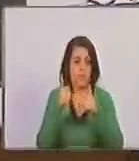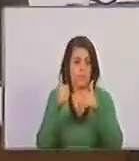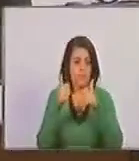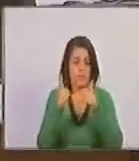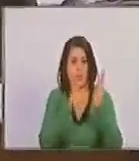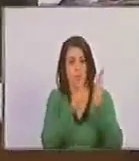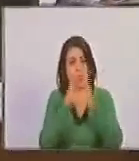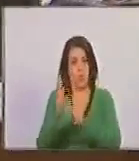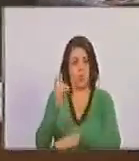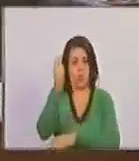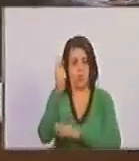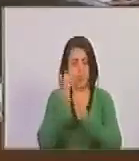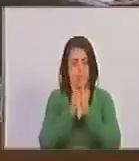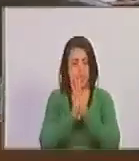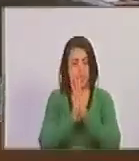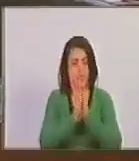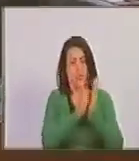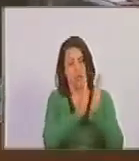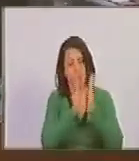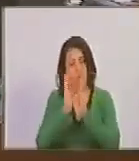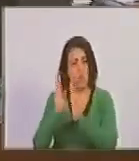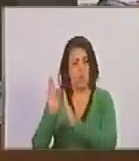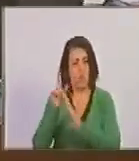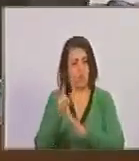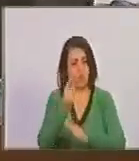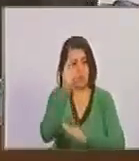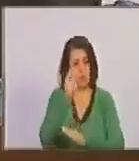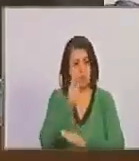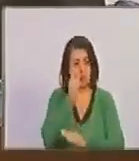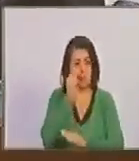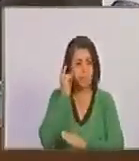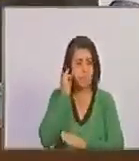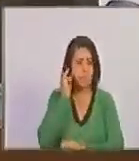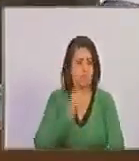Orden, diputados. Orden, diputadas y diputados.